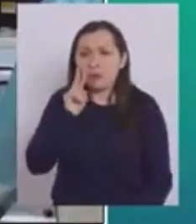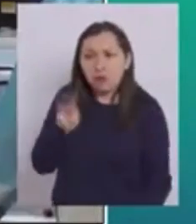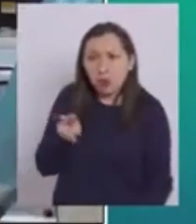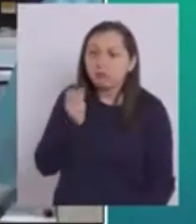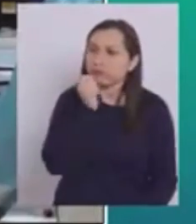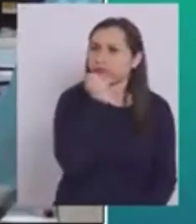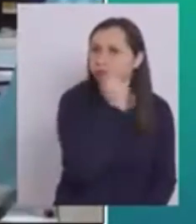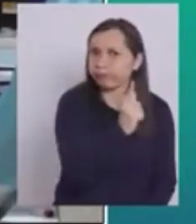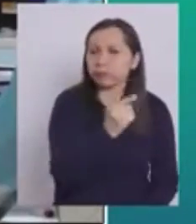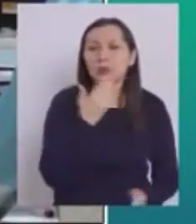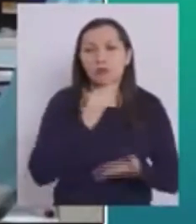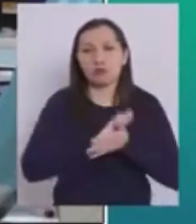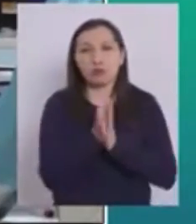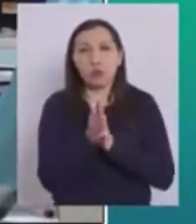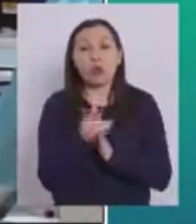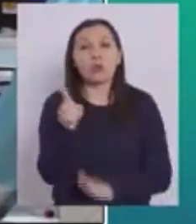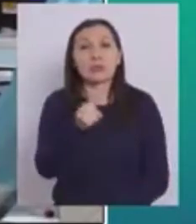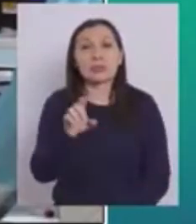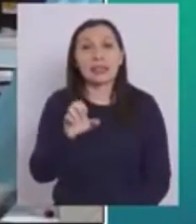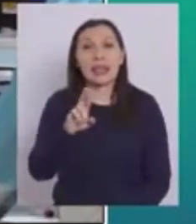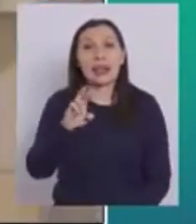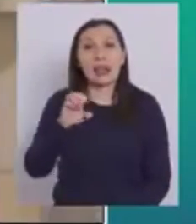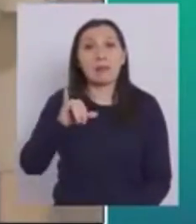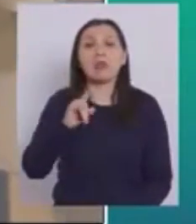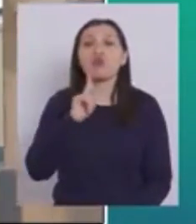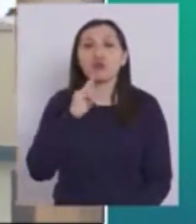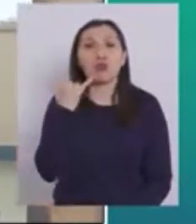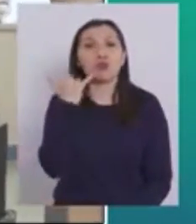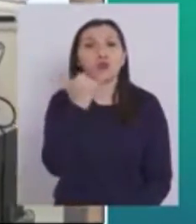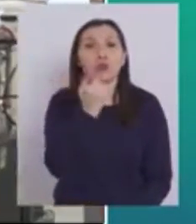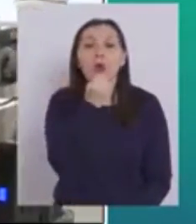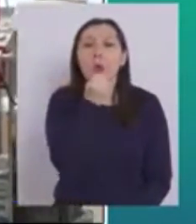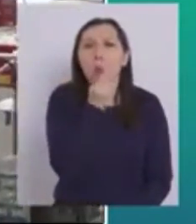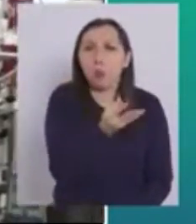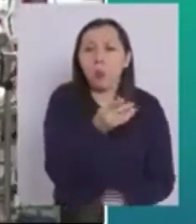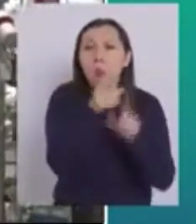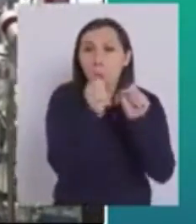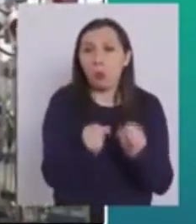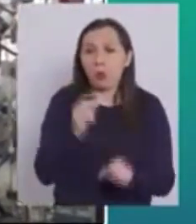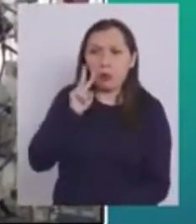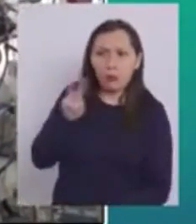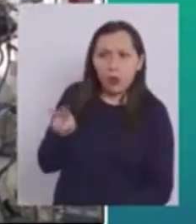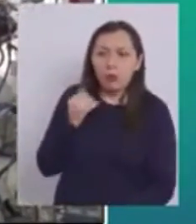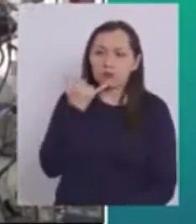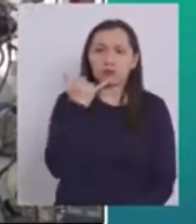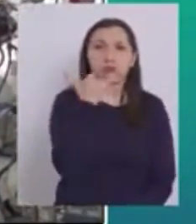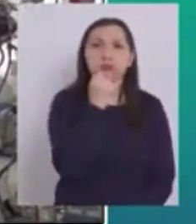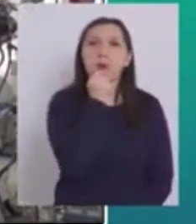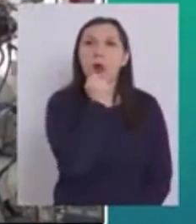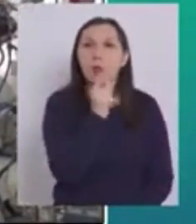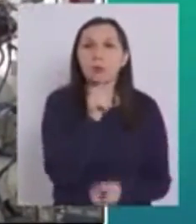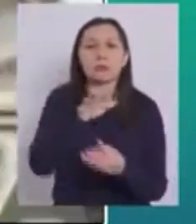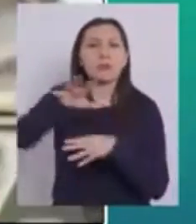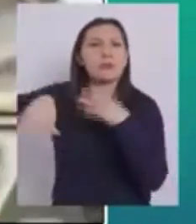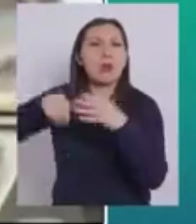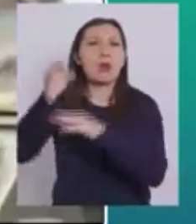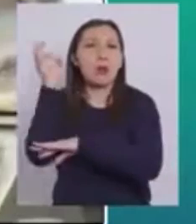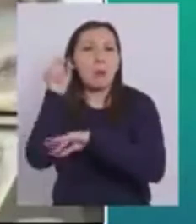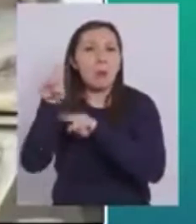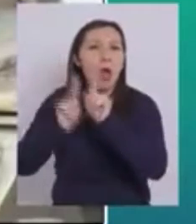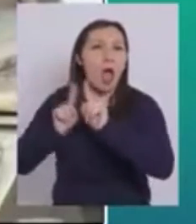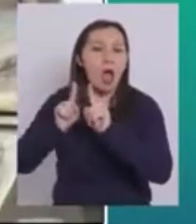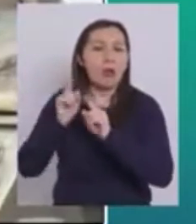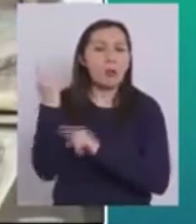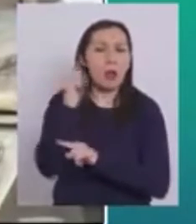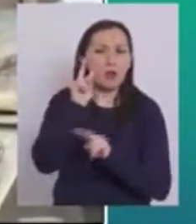denunciemos Denunciemos Todos los seremis de salud tienen un fono de denuncia Donde las personas pueden denunciar Cuando hay algún evento